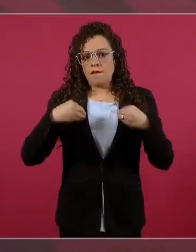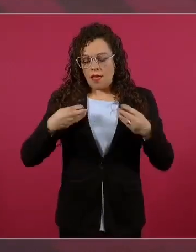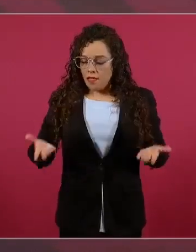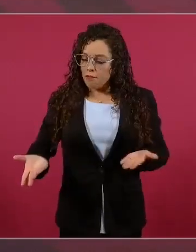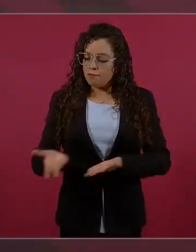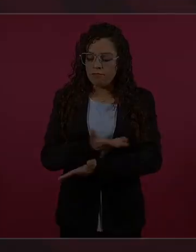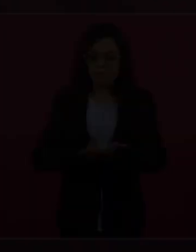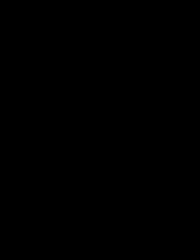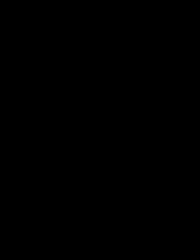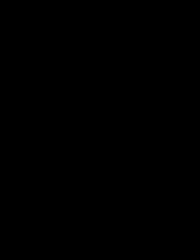en todo el mundo.